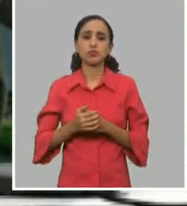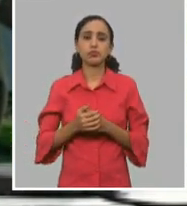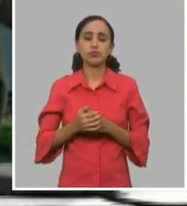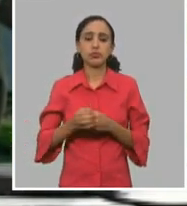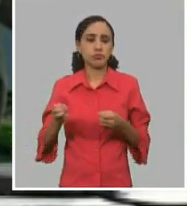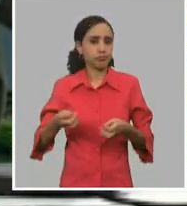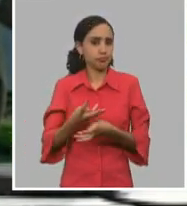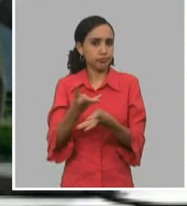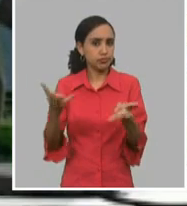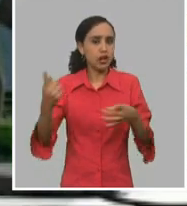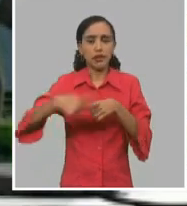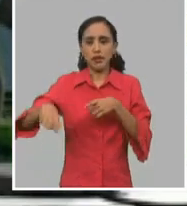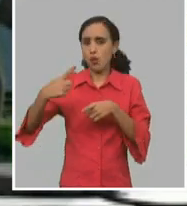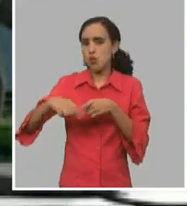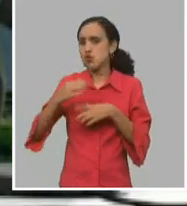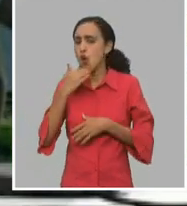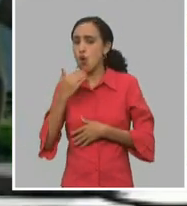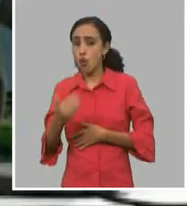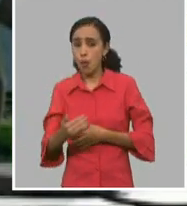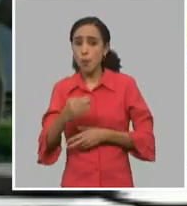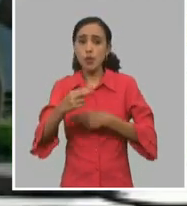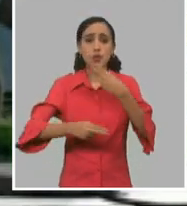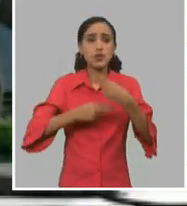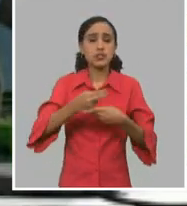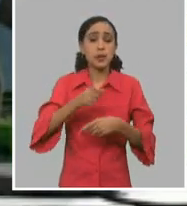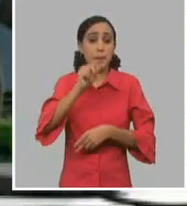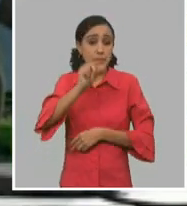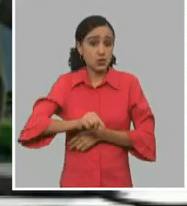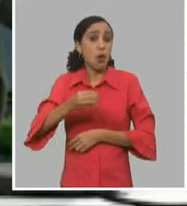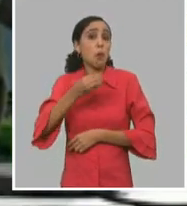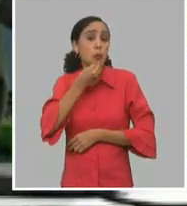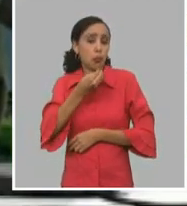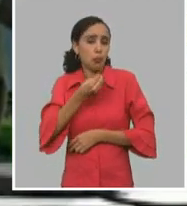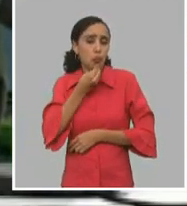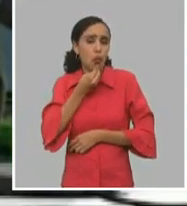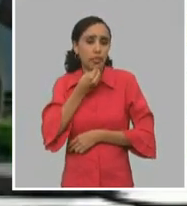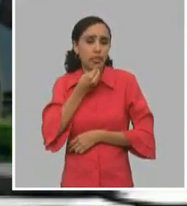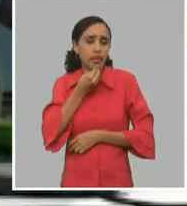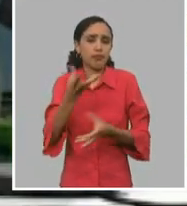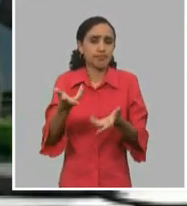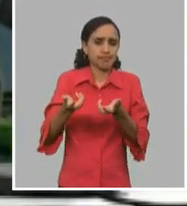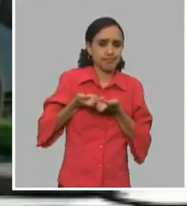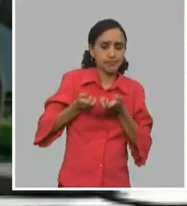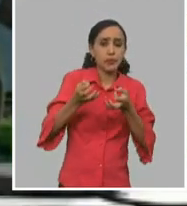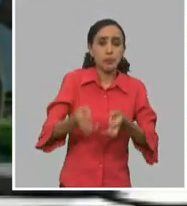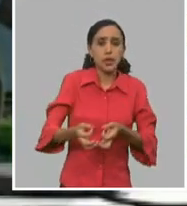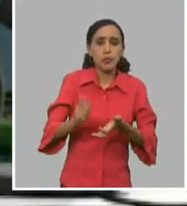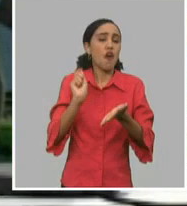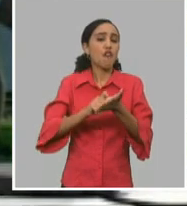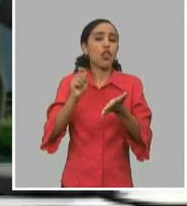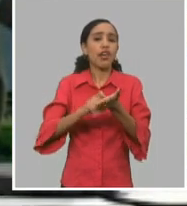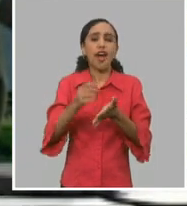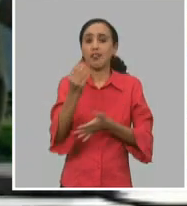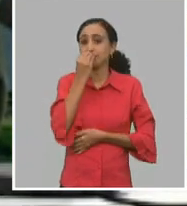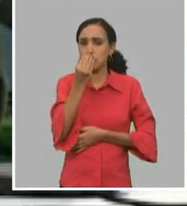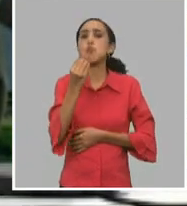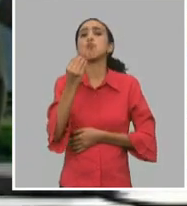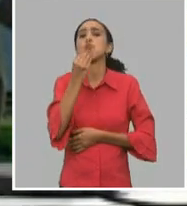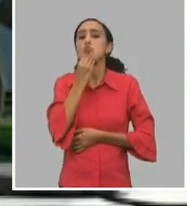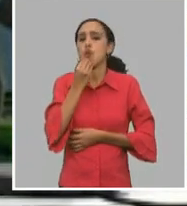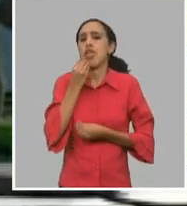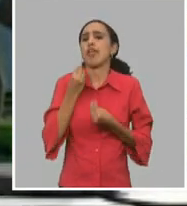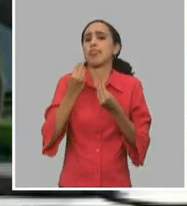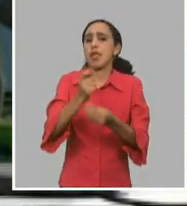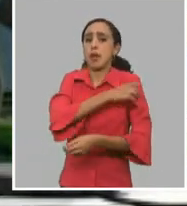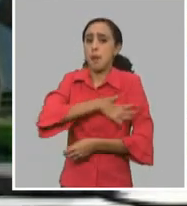los recursos, en cómo lo hacíamos, que le llegara a los vulnerables, que la canasta básica llegara y llegara a tiempo, que nuestro